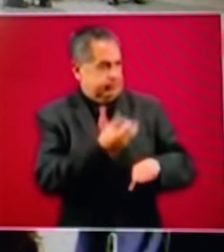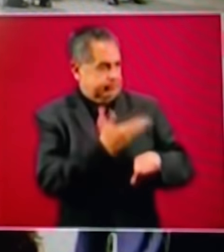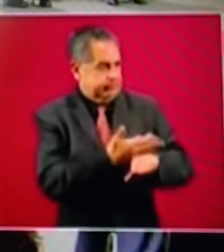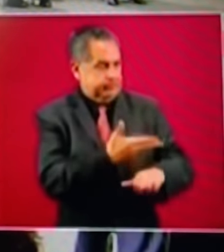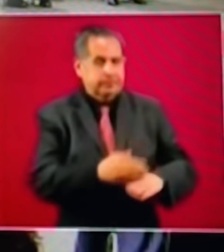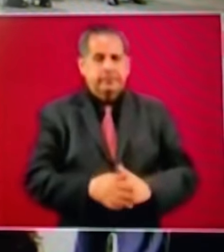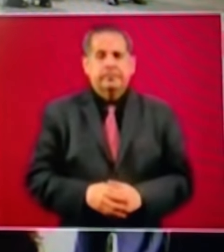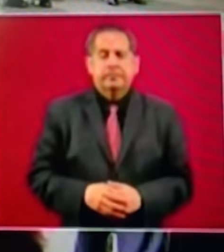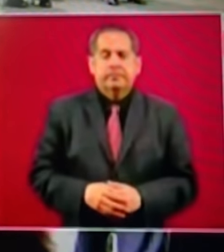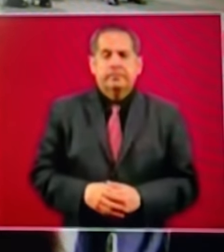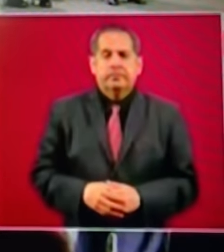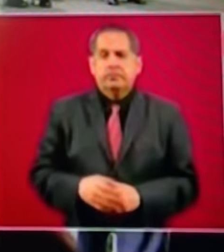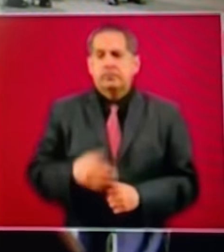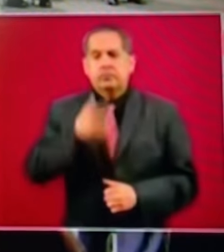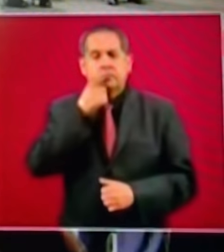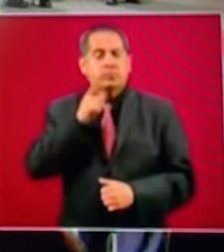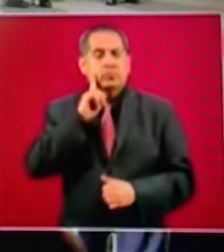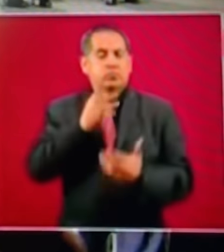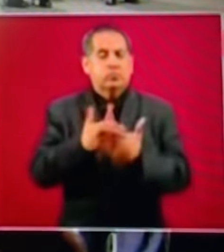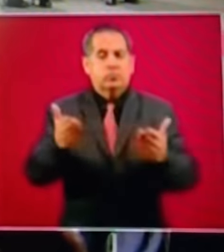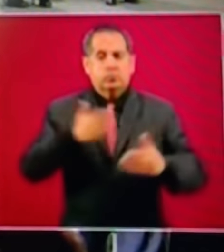señoras y señores muy buenos días